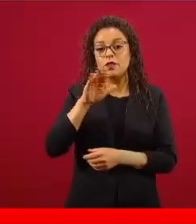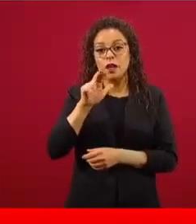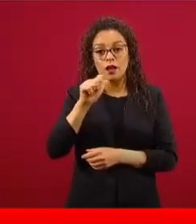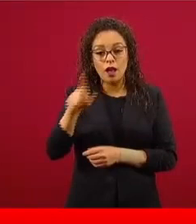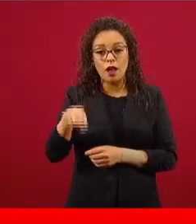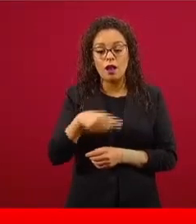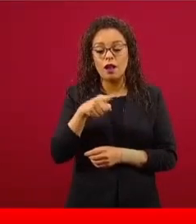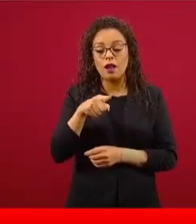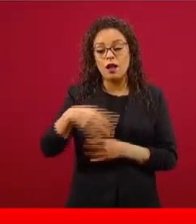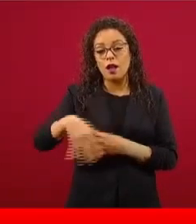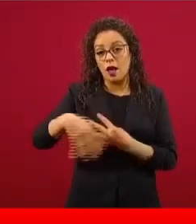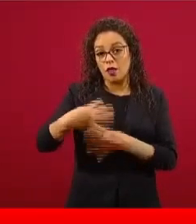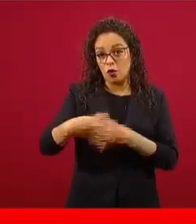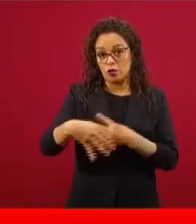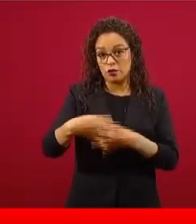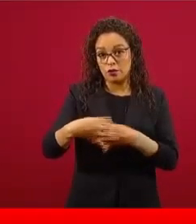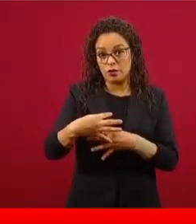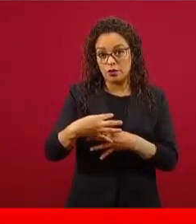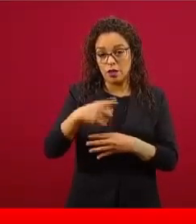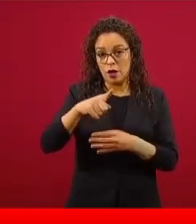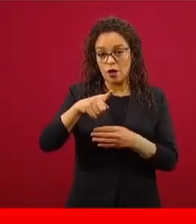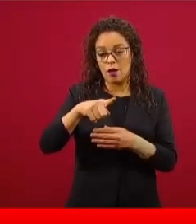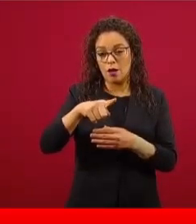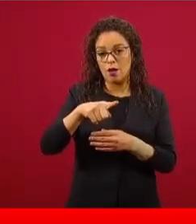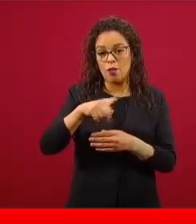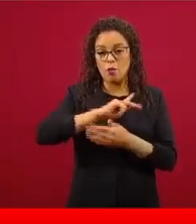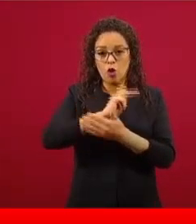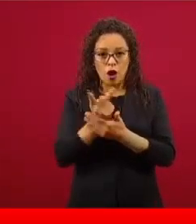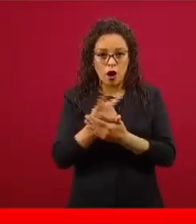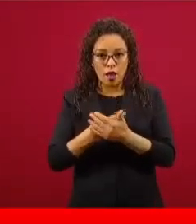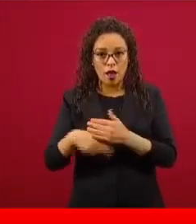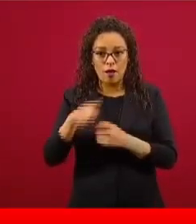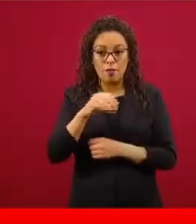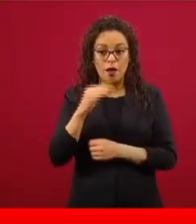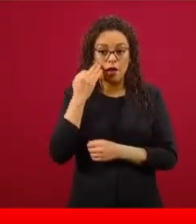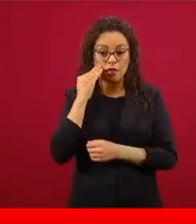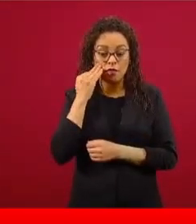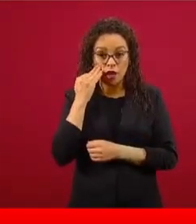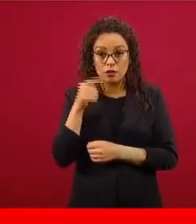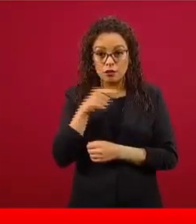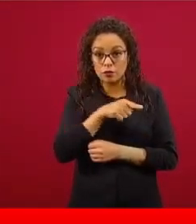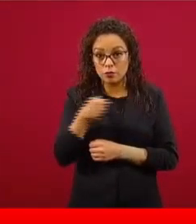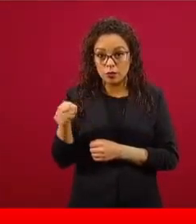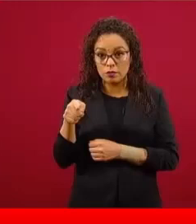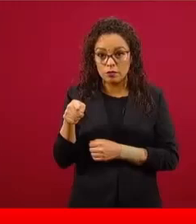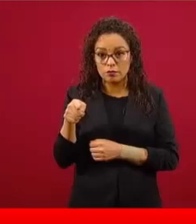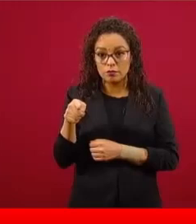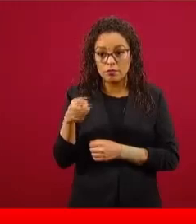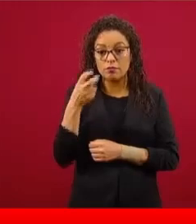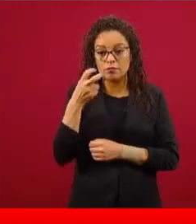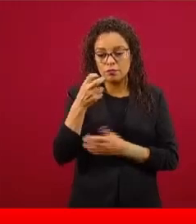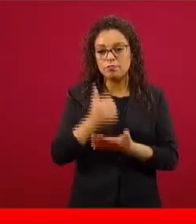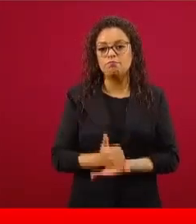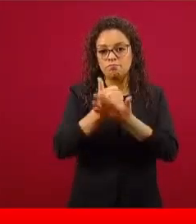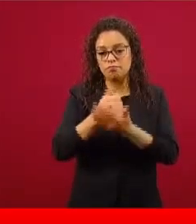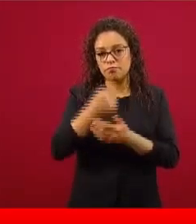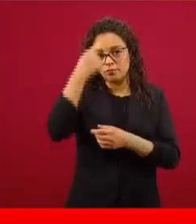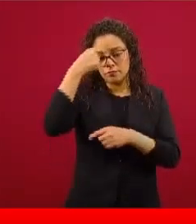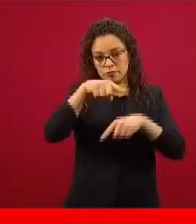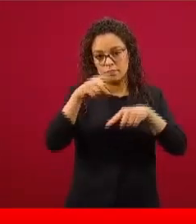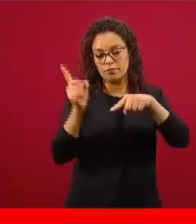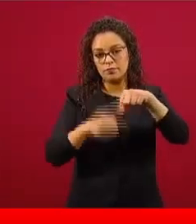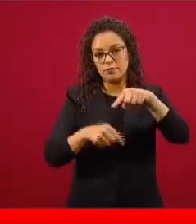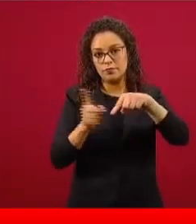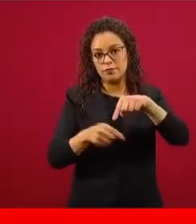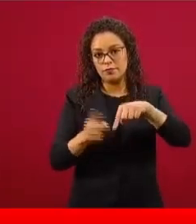incluso en un programa en Facebook. Hay que actuar en esas plataformas, es decir, exactamente en Facebook,